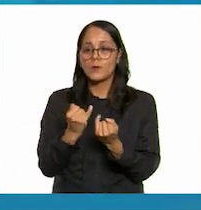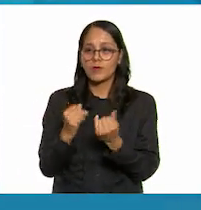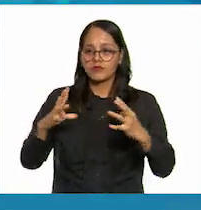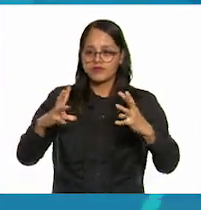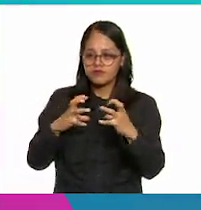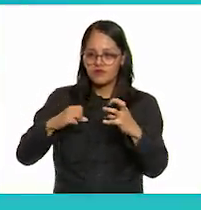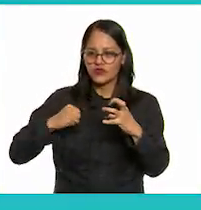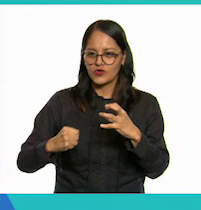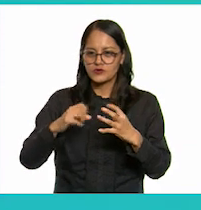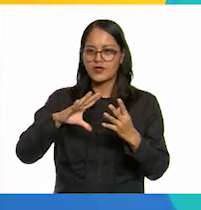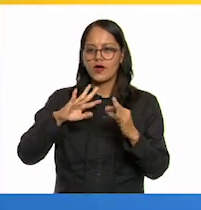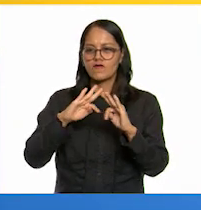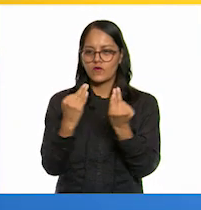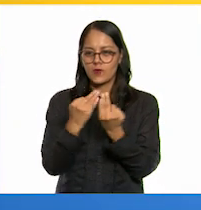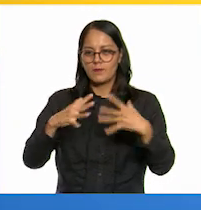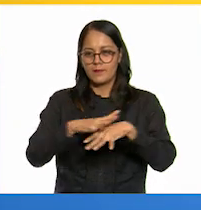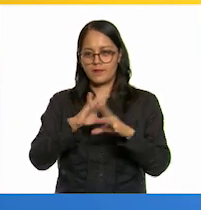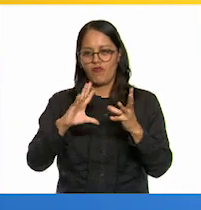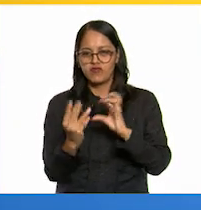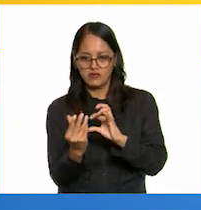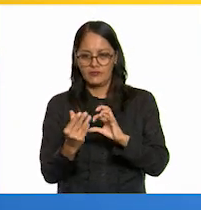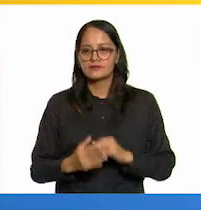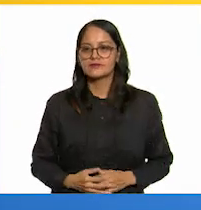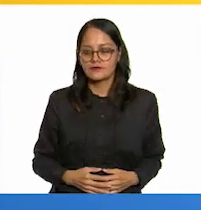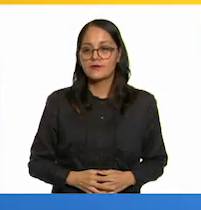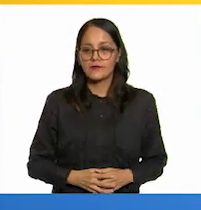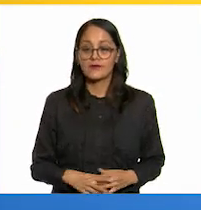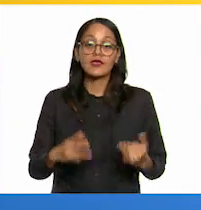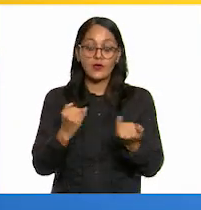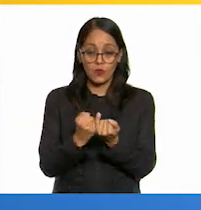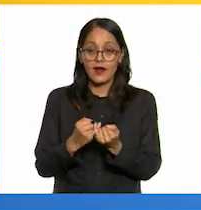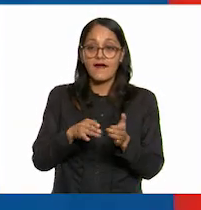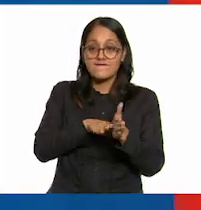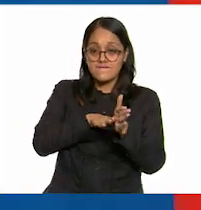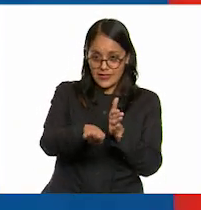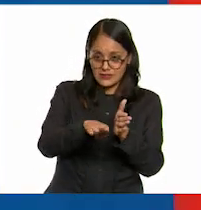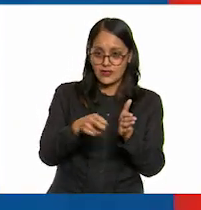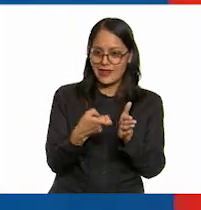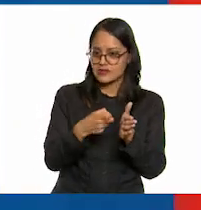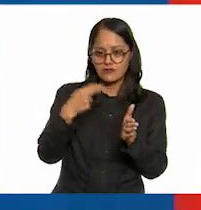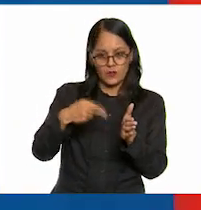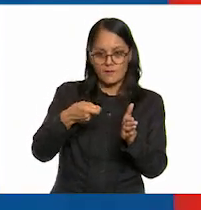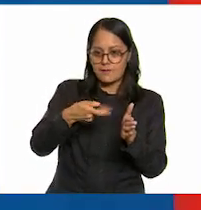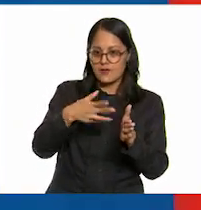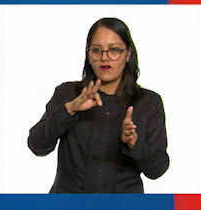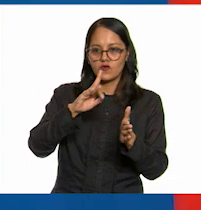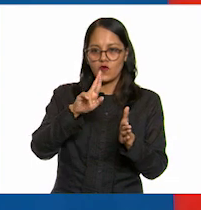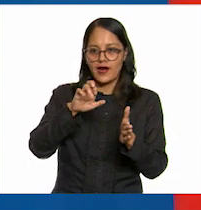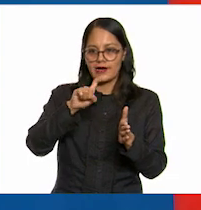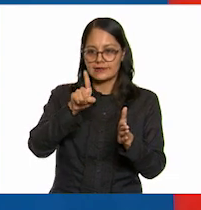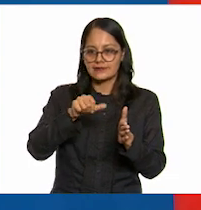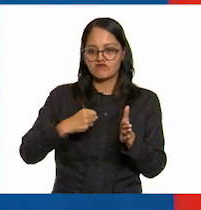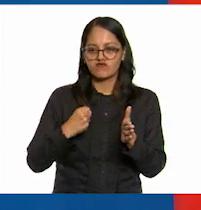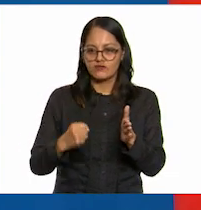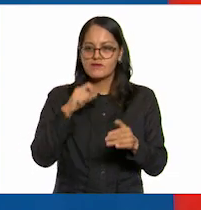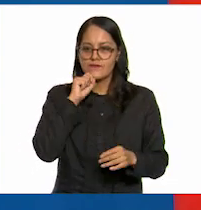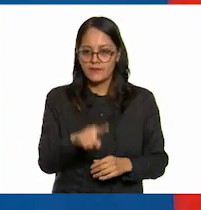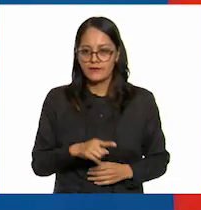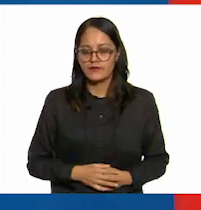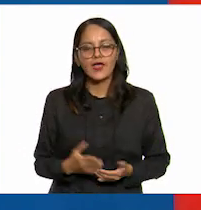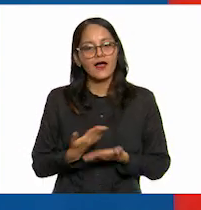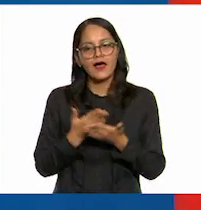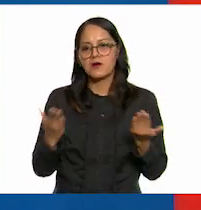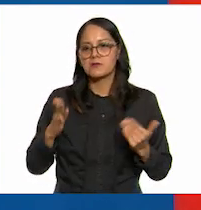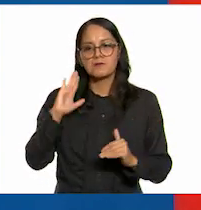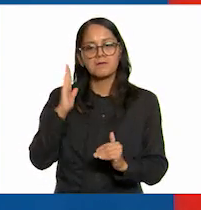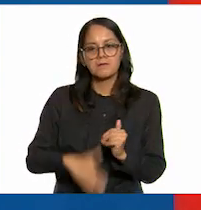en él por eso la fricción es un tipo de fuerza gracias Juan Carlos solo faltaba concluir